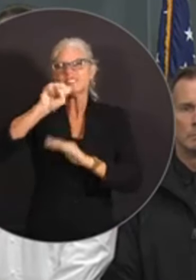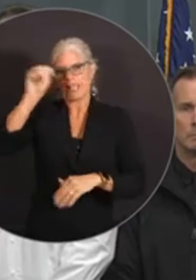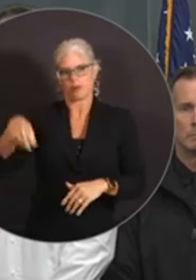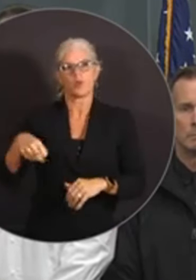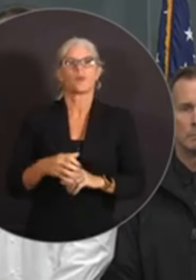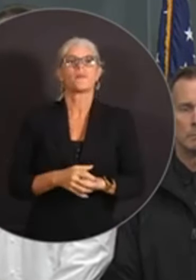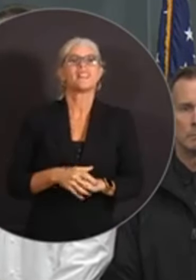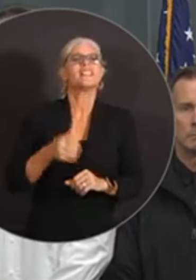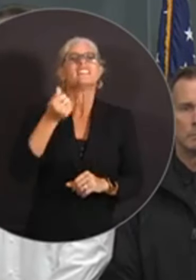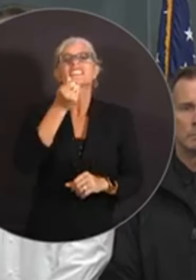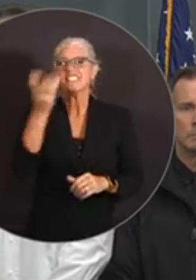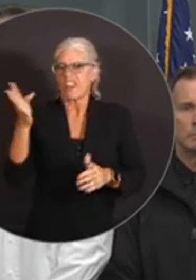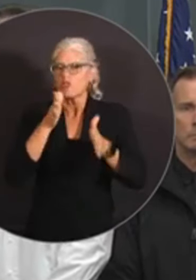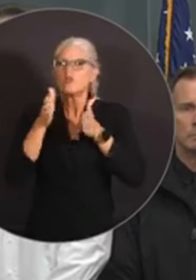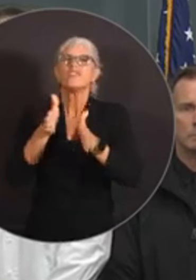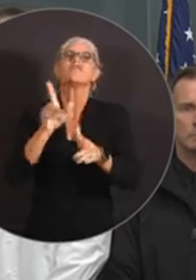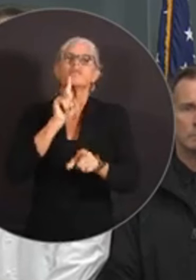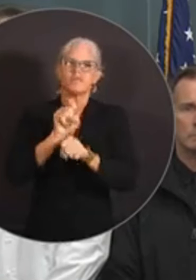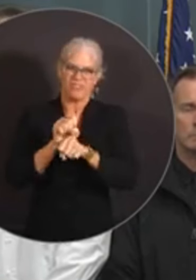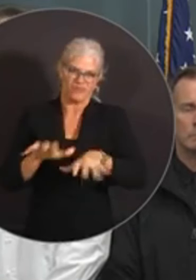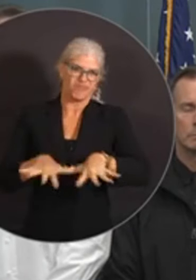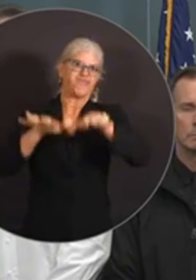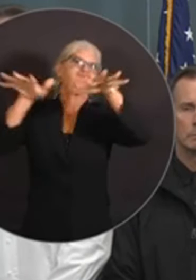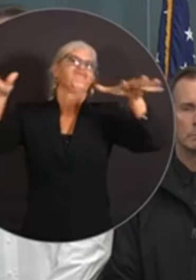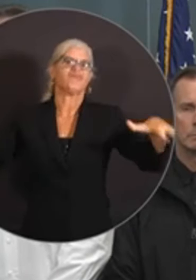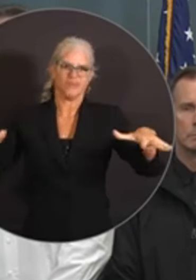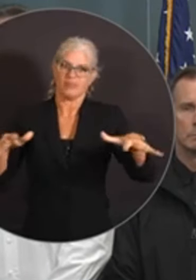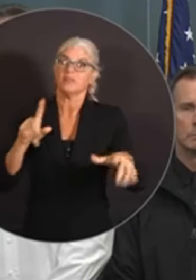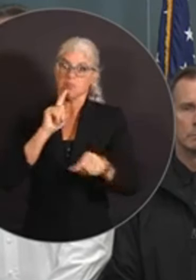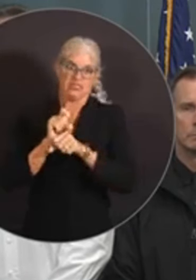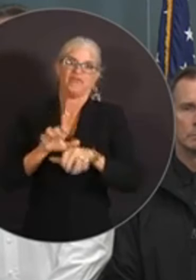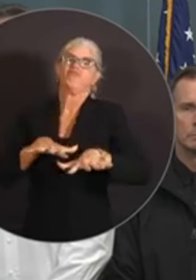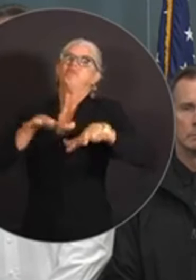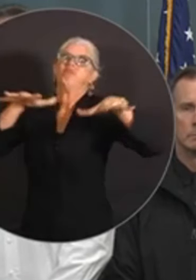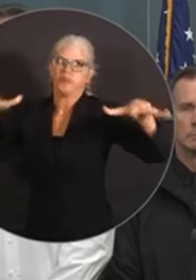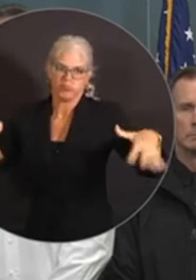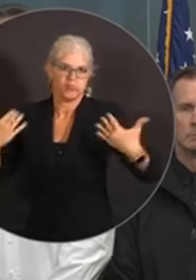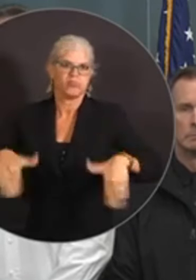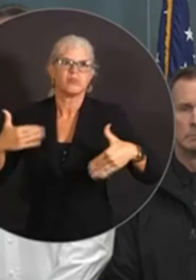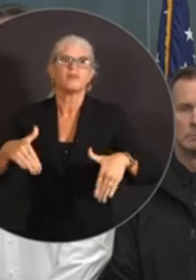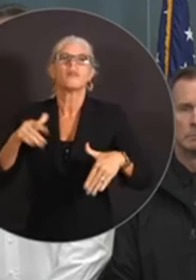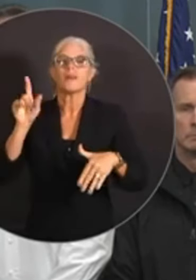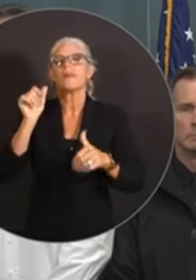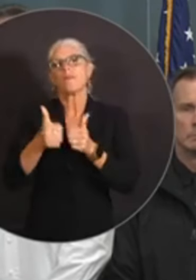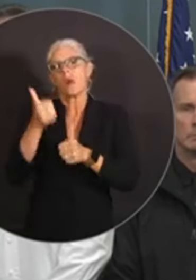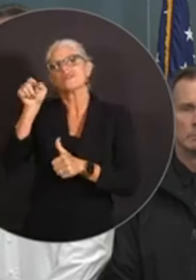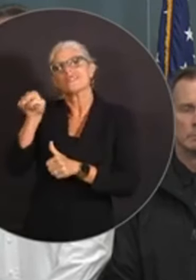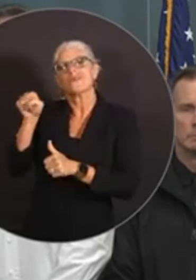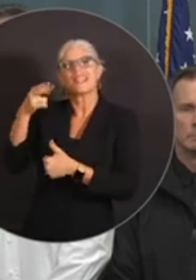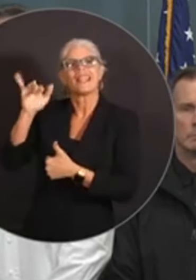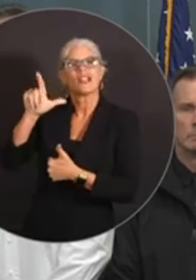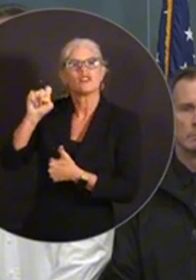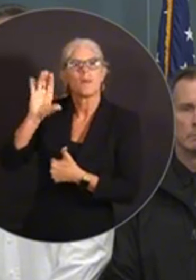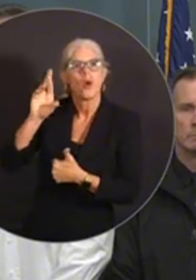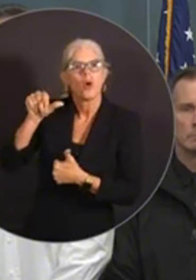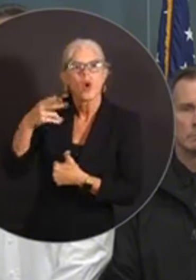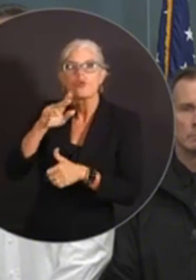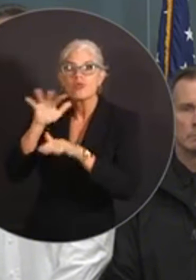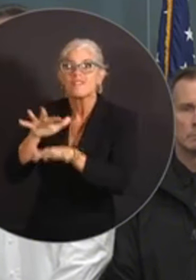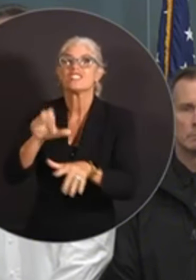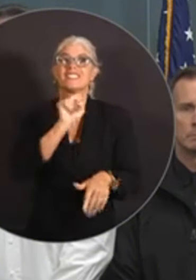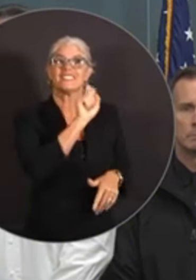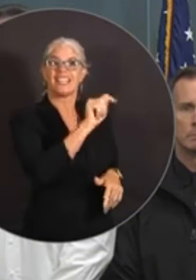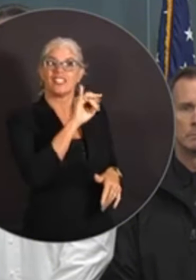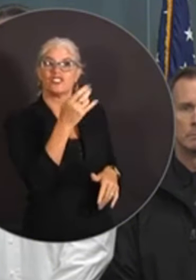Sarasota. Varios ríos tuvieron niveles de inundación, incluyendo Hillsborough, St. John's River, el